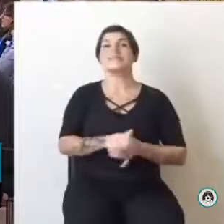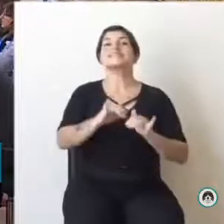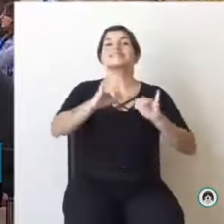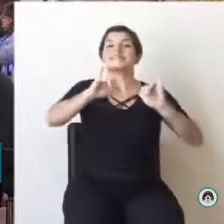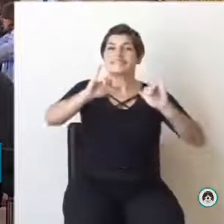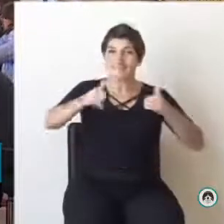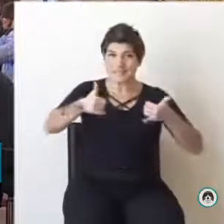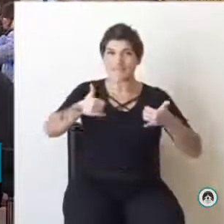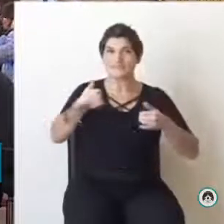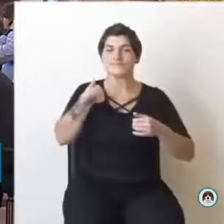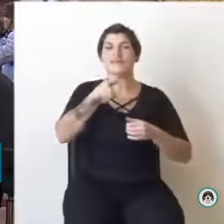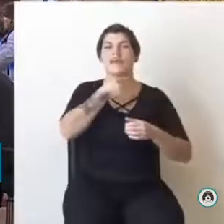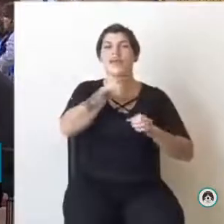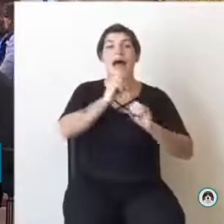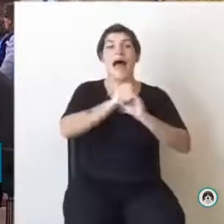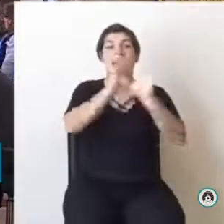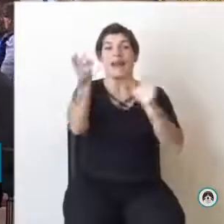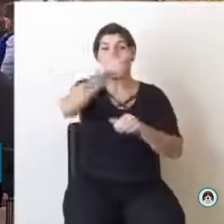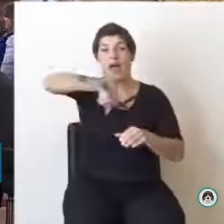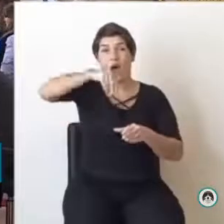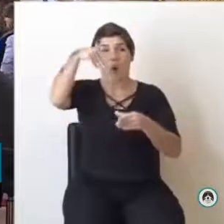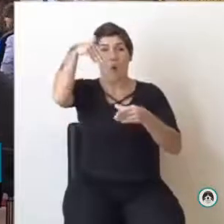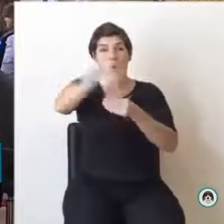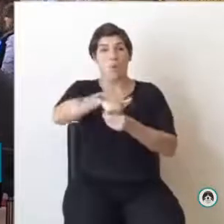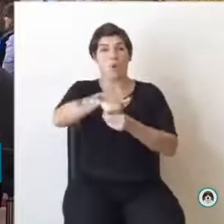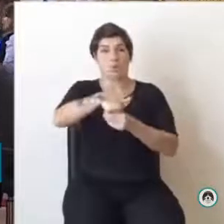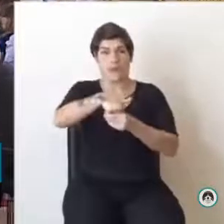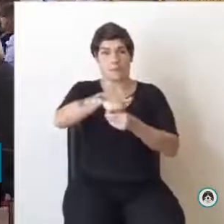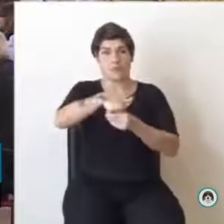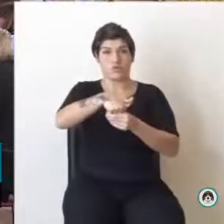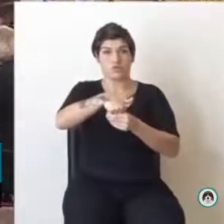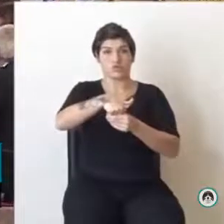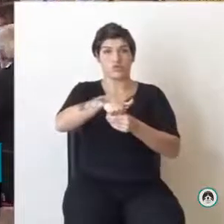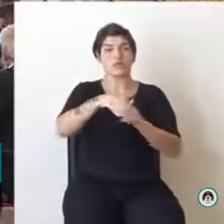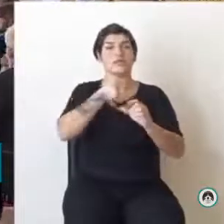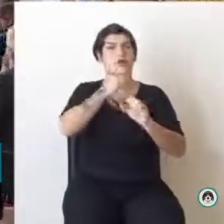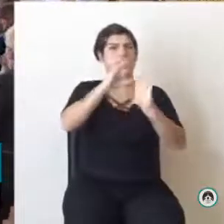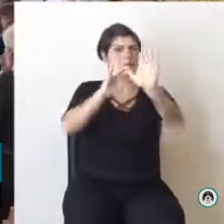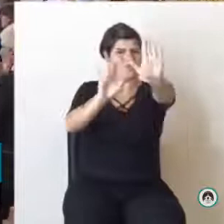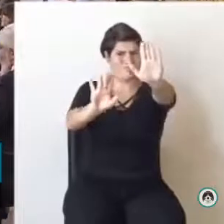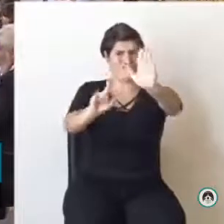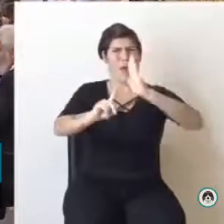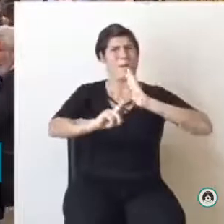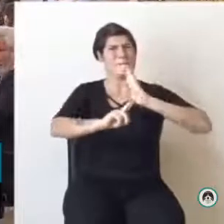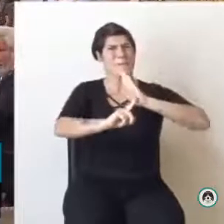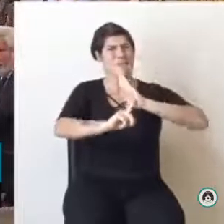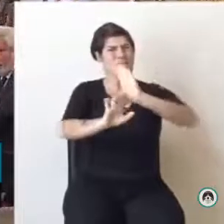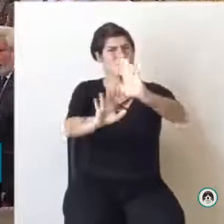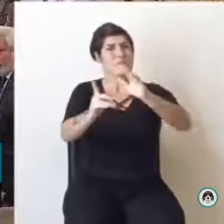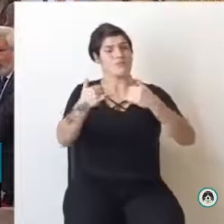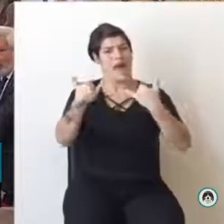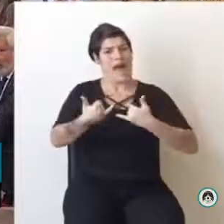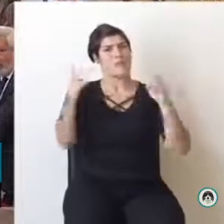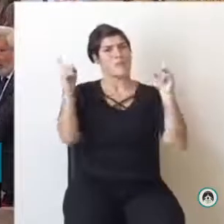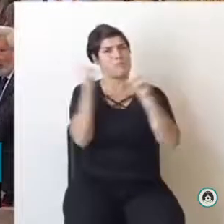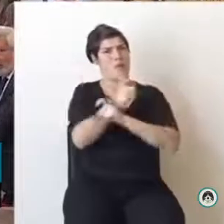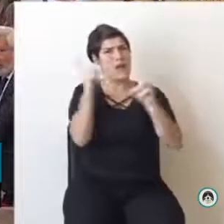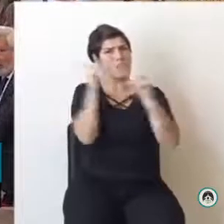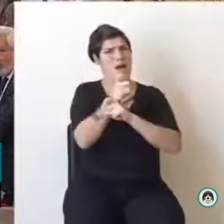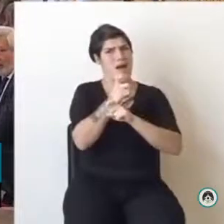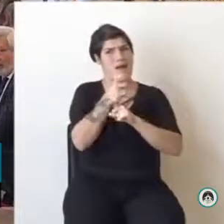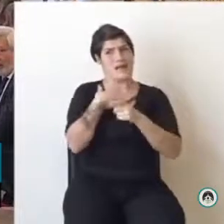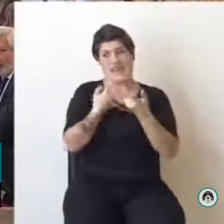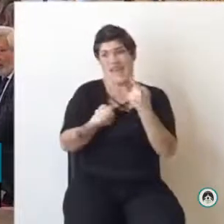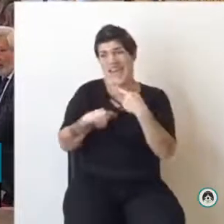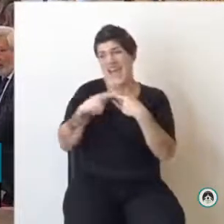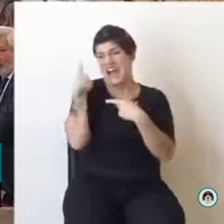Sí, para aclarar nuestro voto, señor Presidente, y le pido un minuto, porque hay un problema, que nos enteramos el día miércoles lo que se va